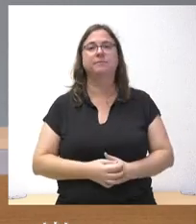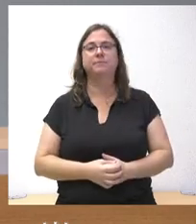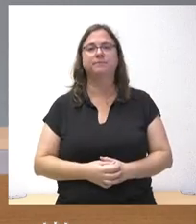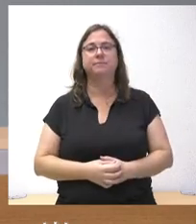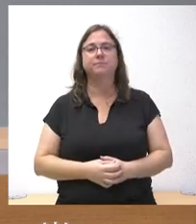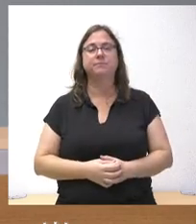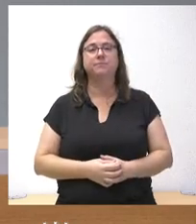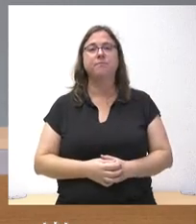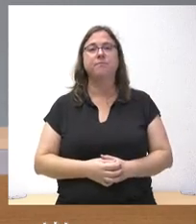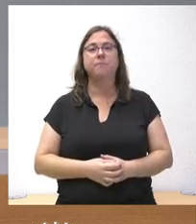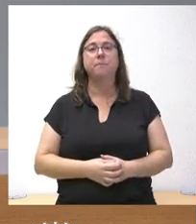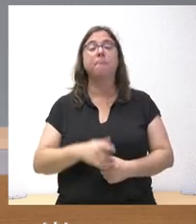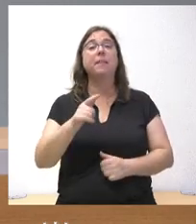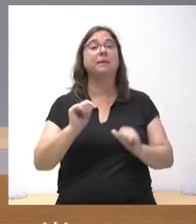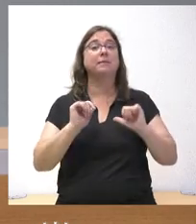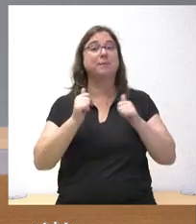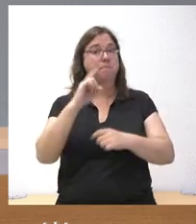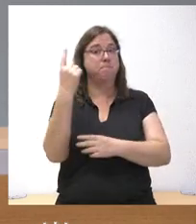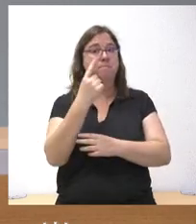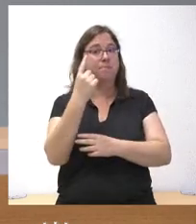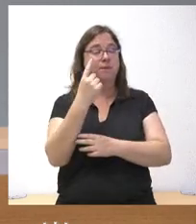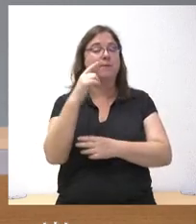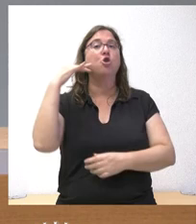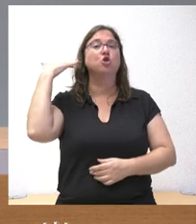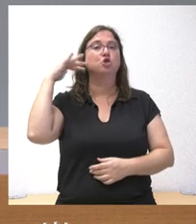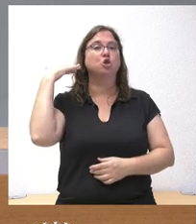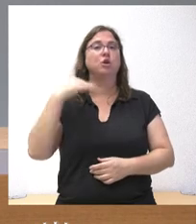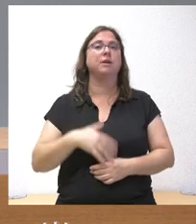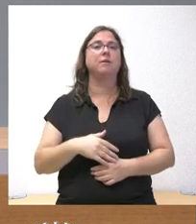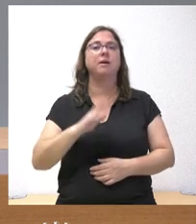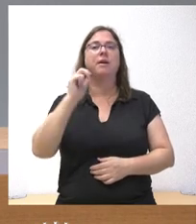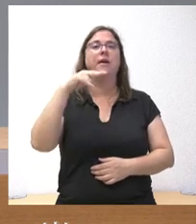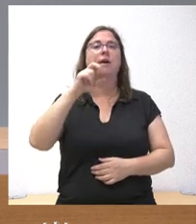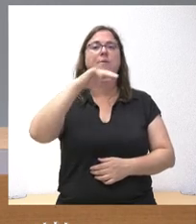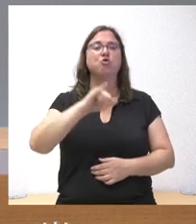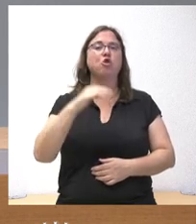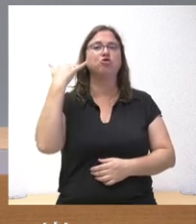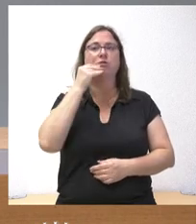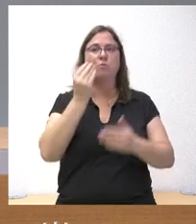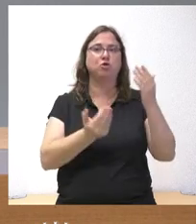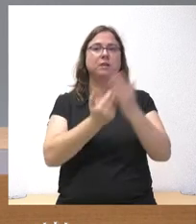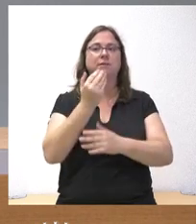Vamos a acercarnos, en primer lugar, a Soria. Encarnamuño, Soria, Noticias. Buenos días.